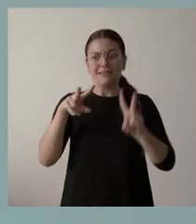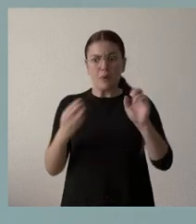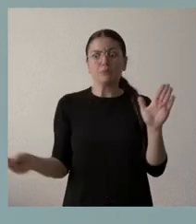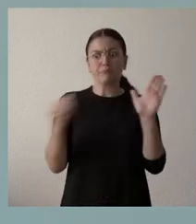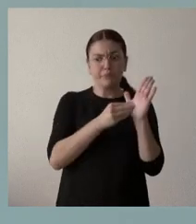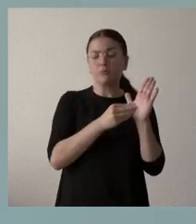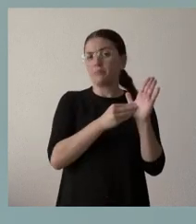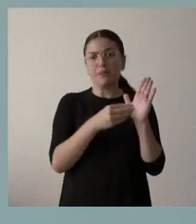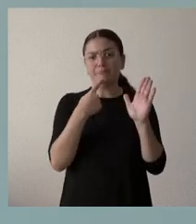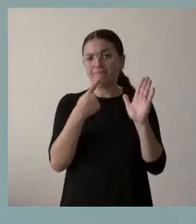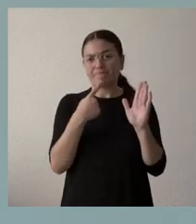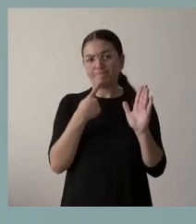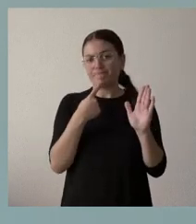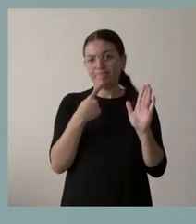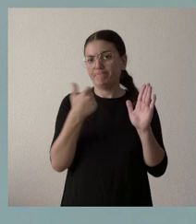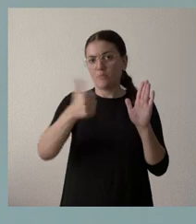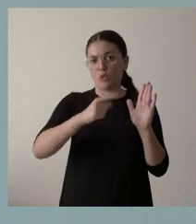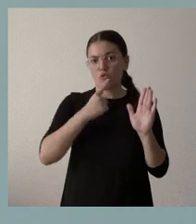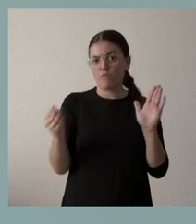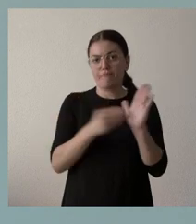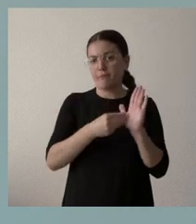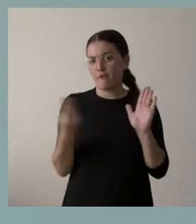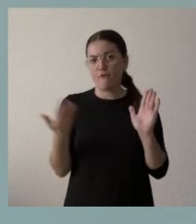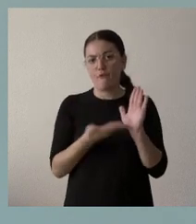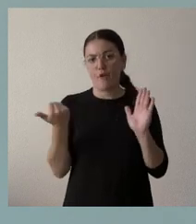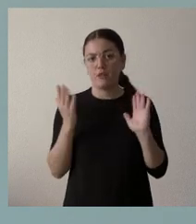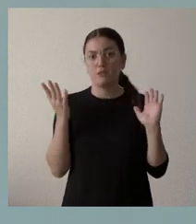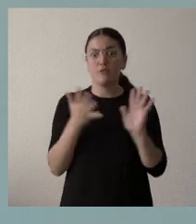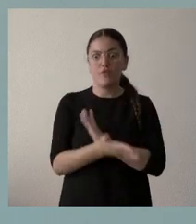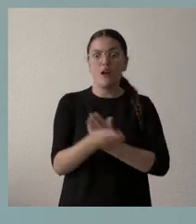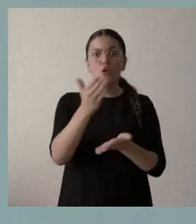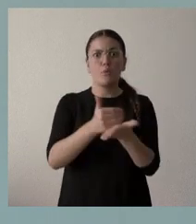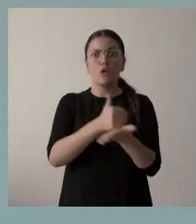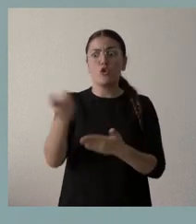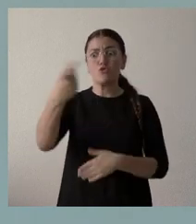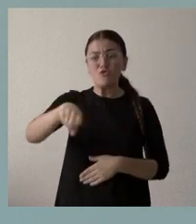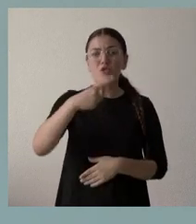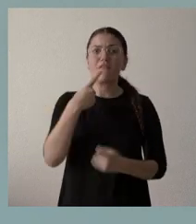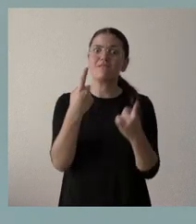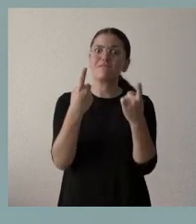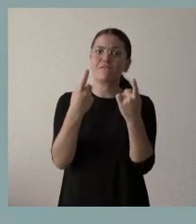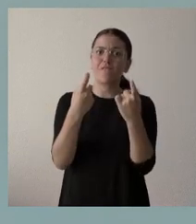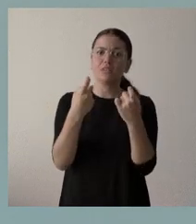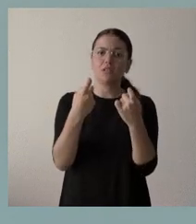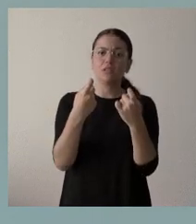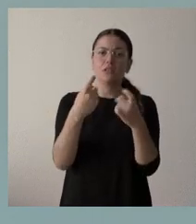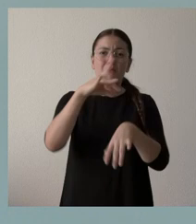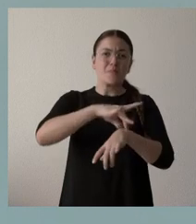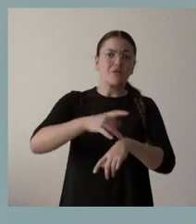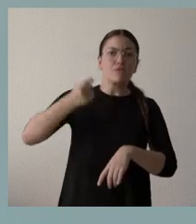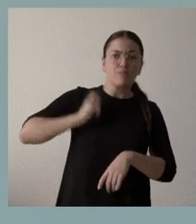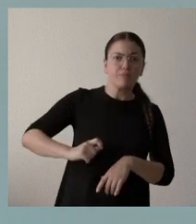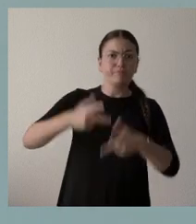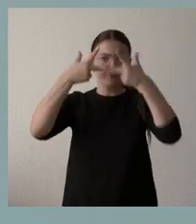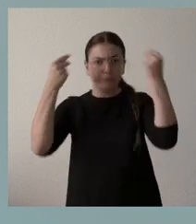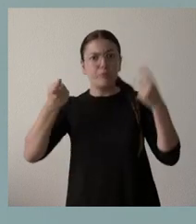no tuvimos suerte y no se incluyó. Esta es una carencia de la que tenemos todas las comunidades autónomas. Faltan profesionales sanitarios en España y esta